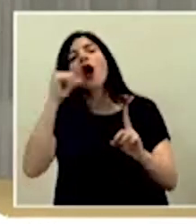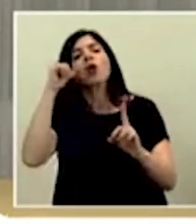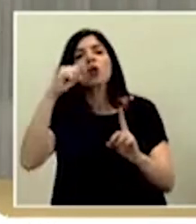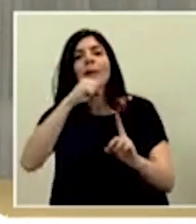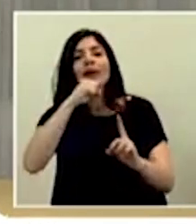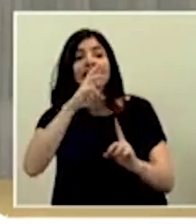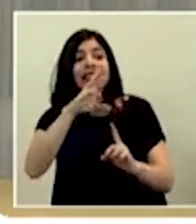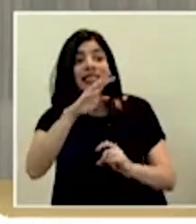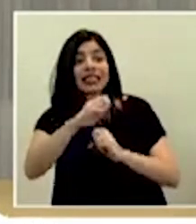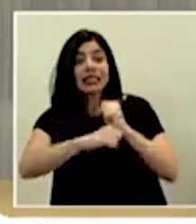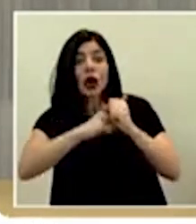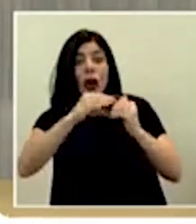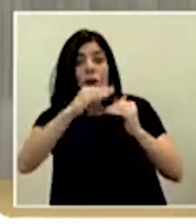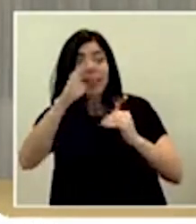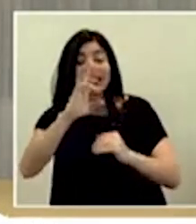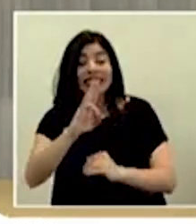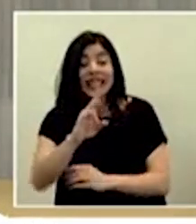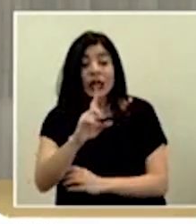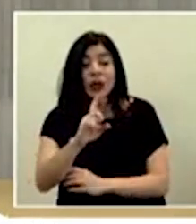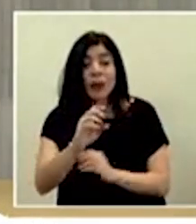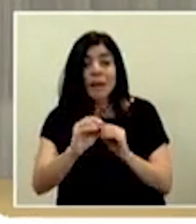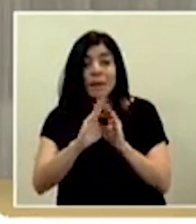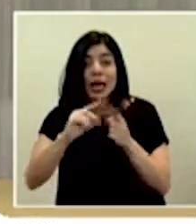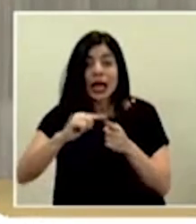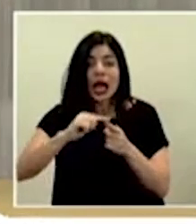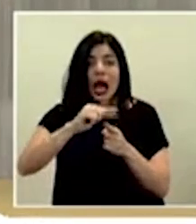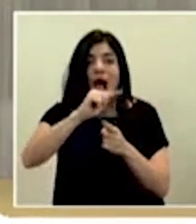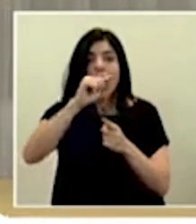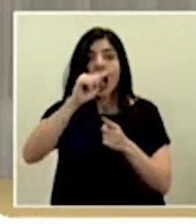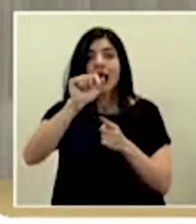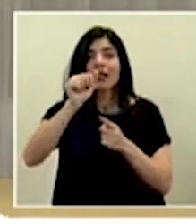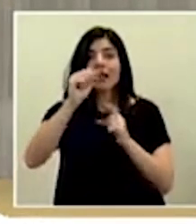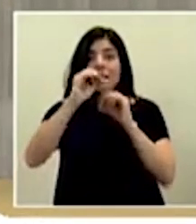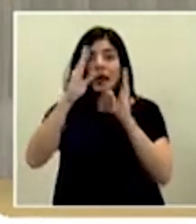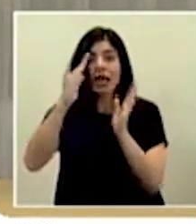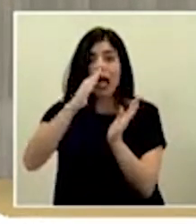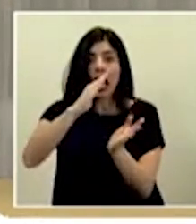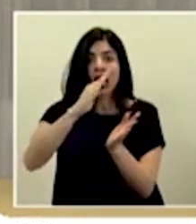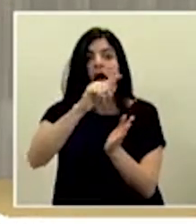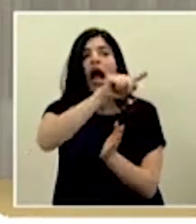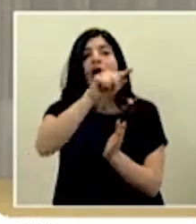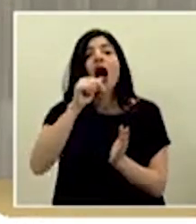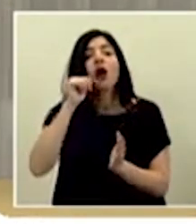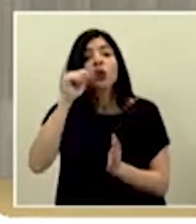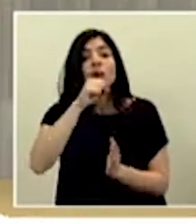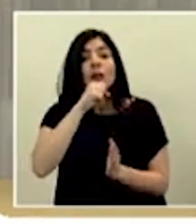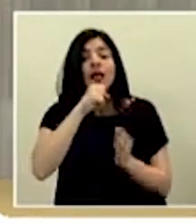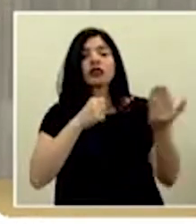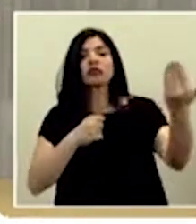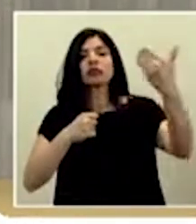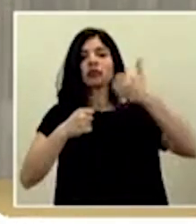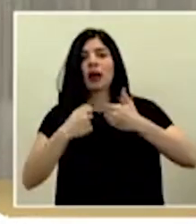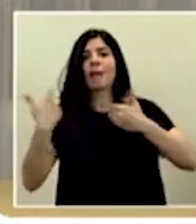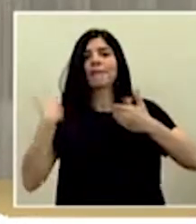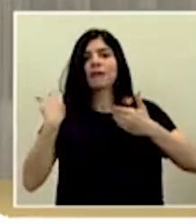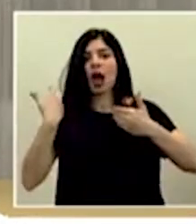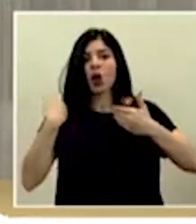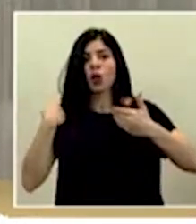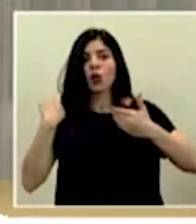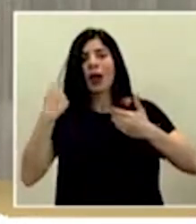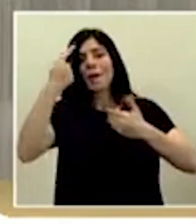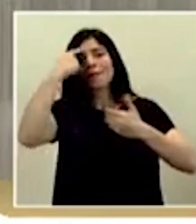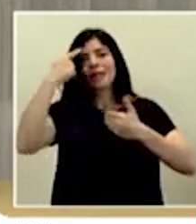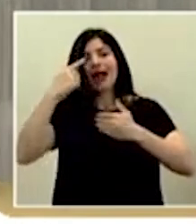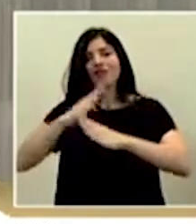años de edad de siete y media de la mañana a diez de la mañana podrán vacunarse para en